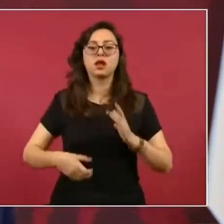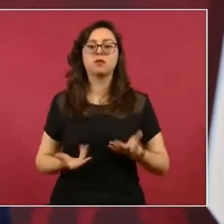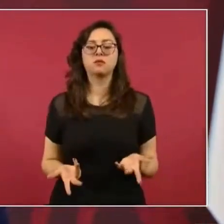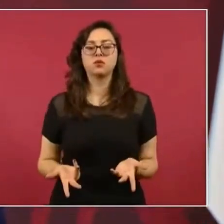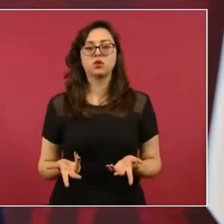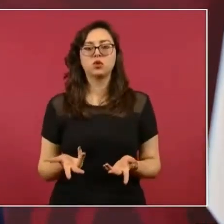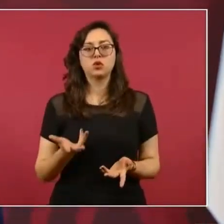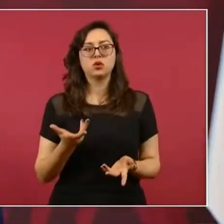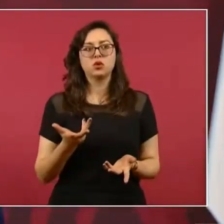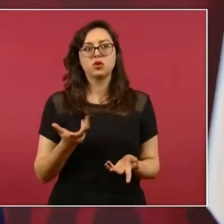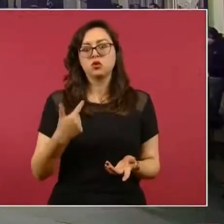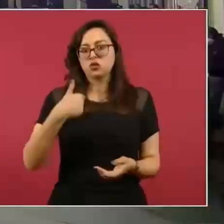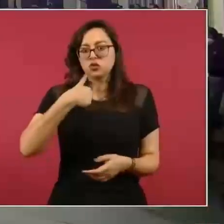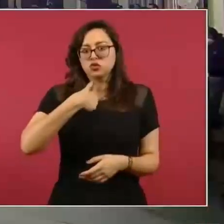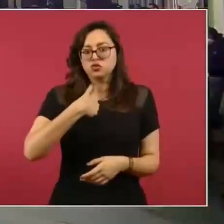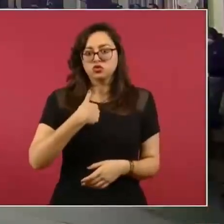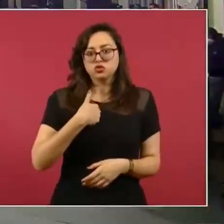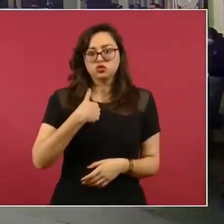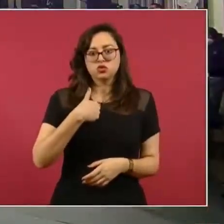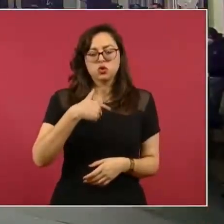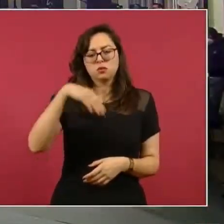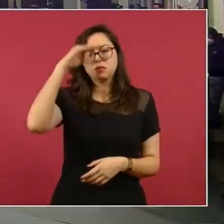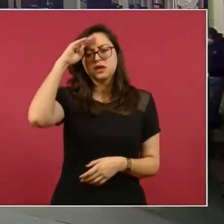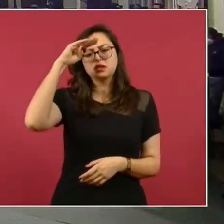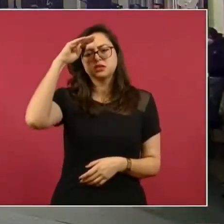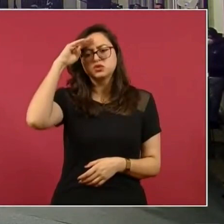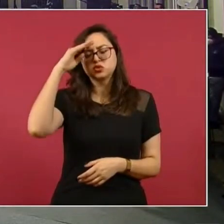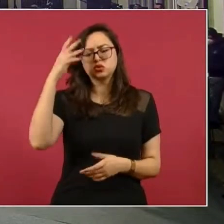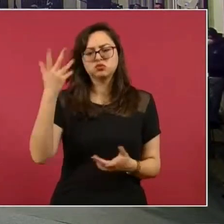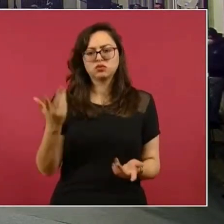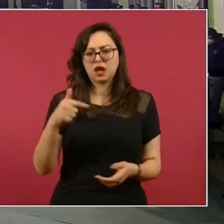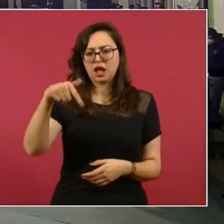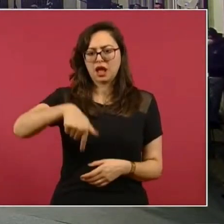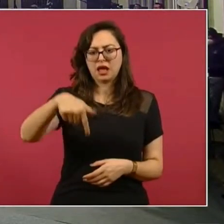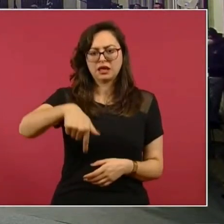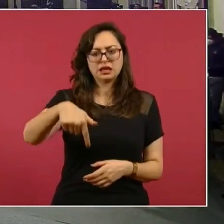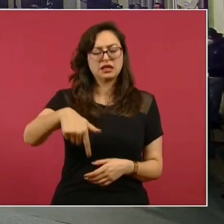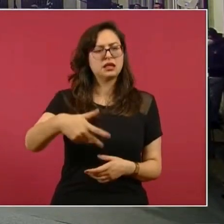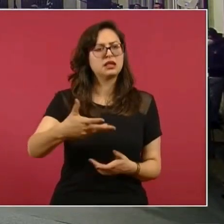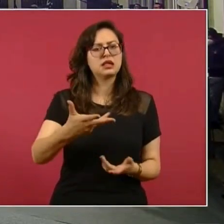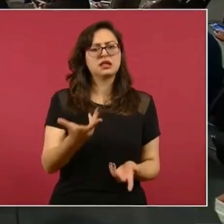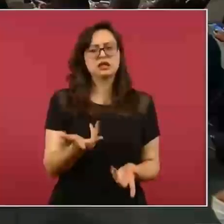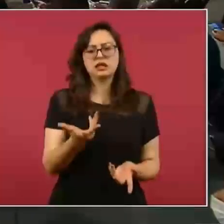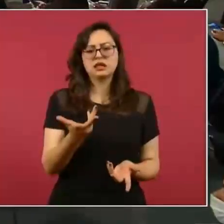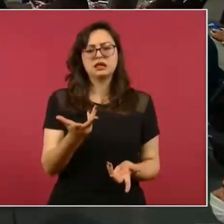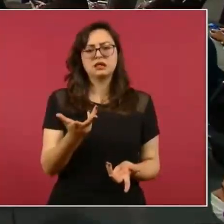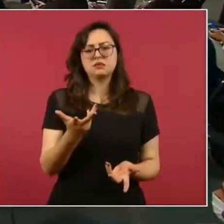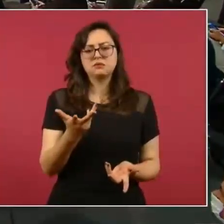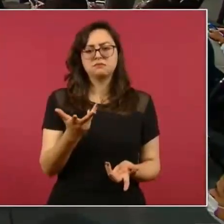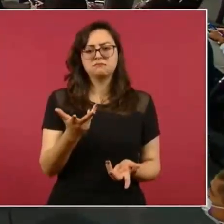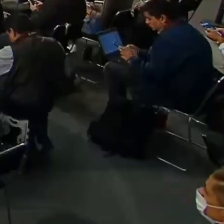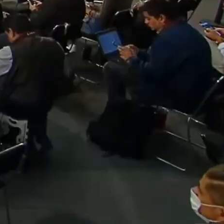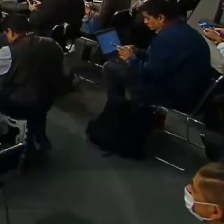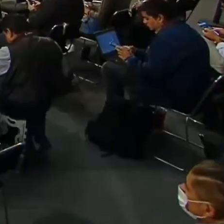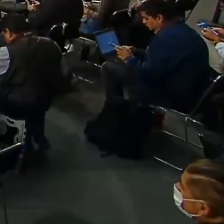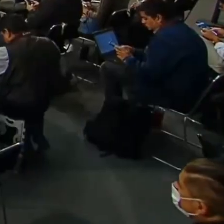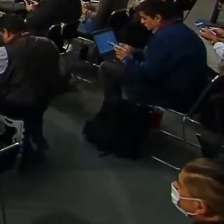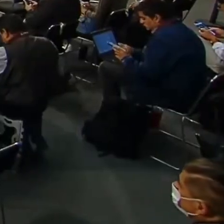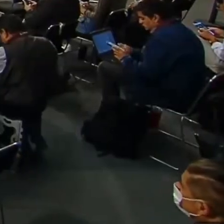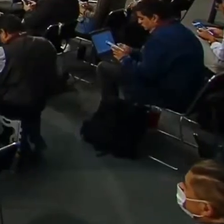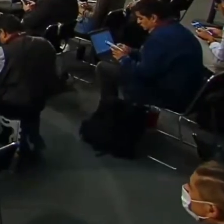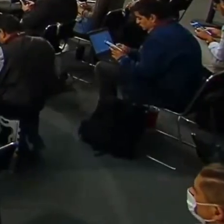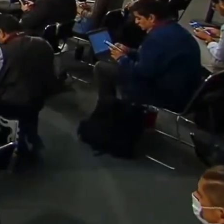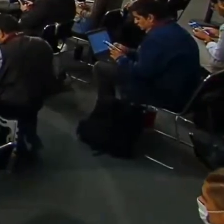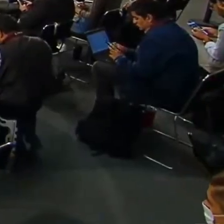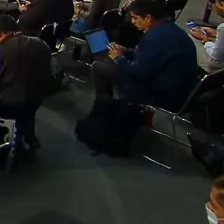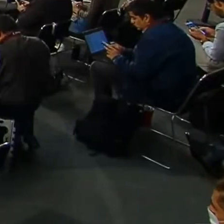una red de telefonía en el